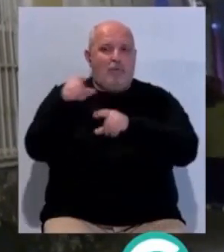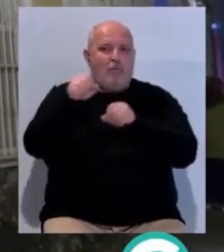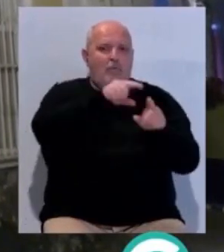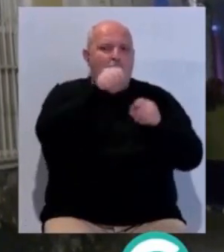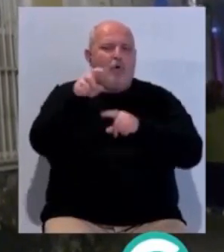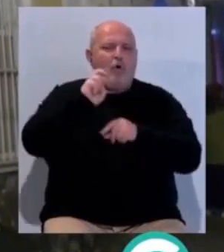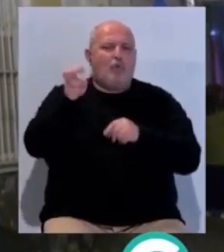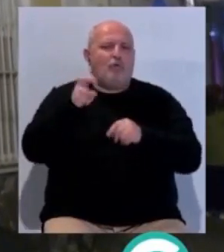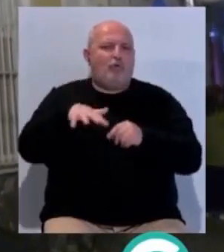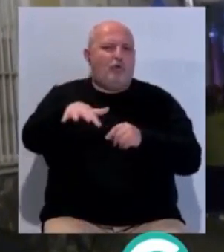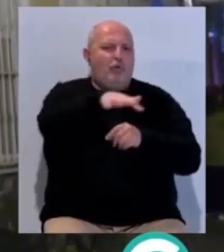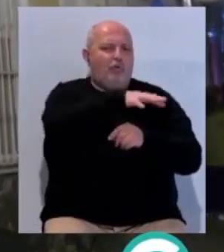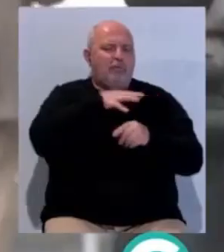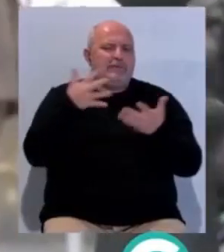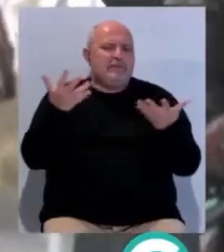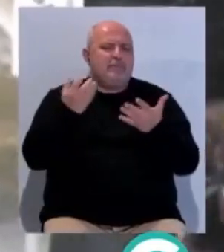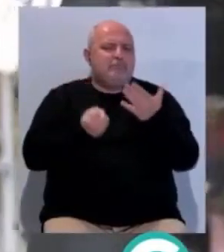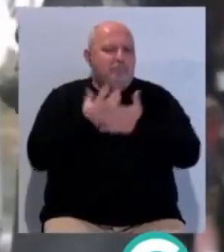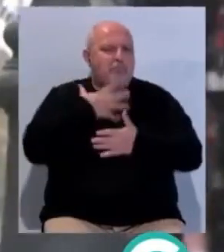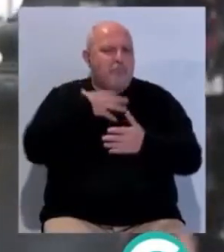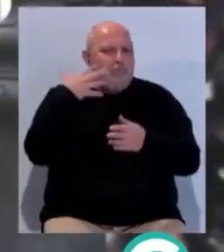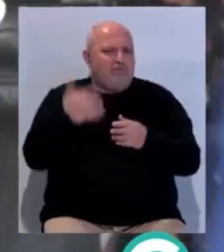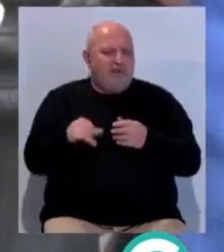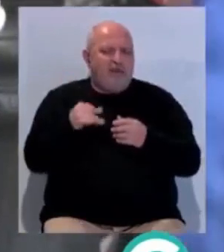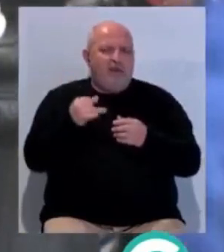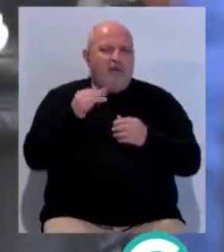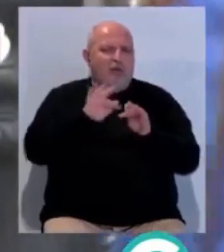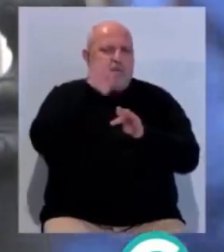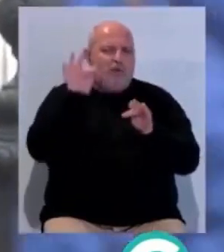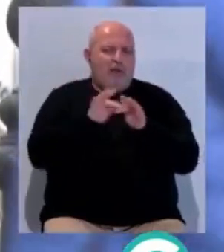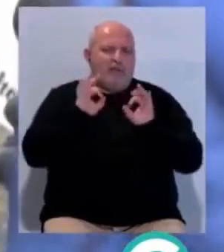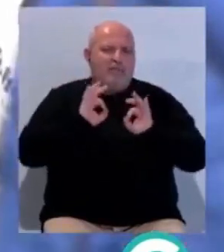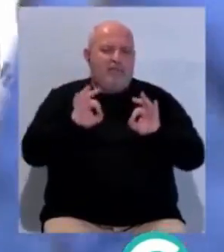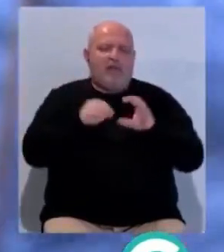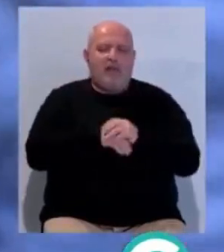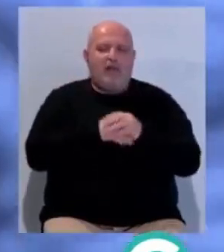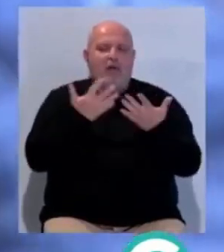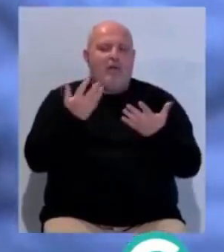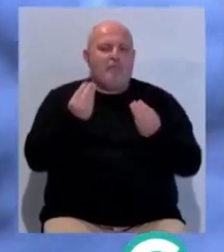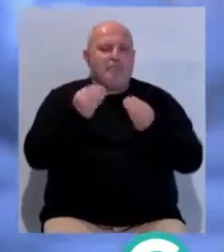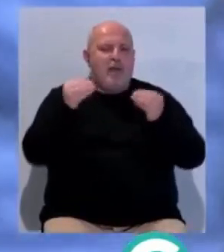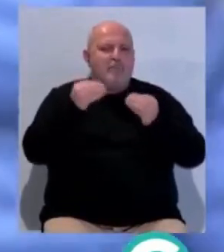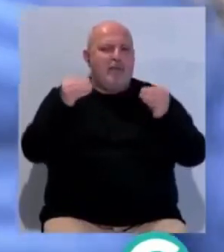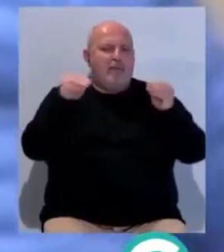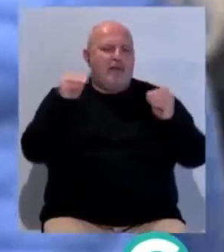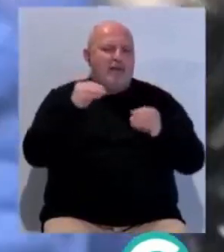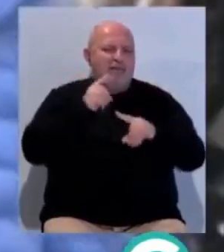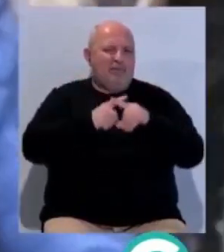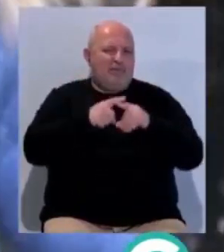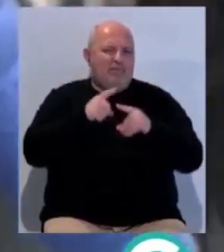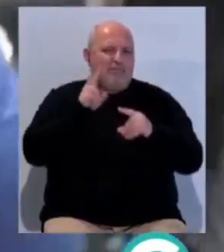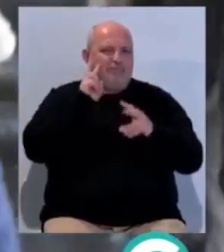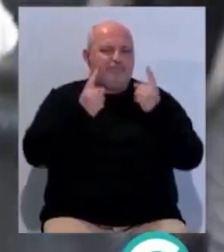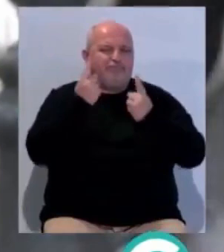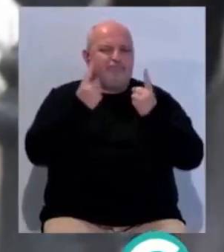unidades a otras ubicaciones en caso de que sea necesario abordar alguna situación excepcional ante un repunte de casos de violencia sexual en